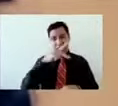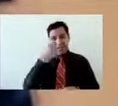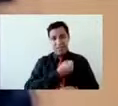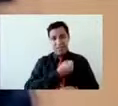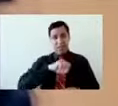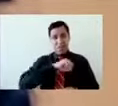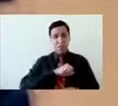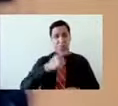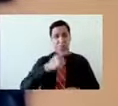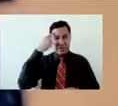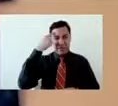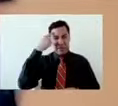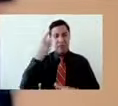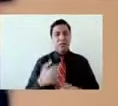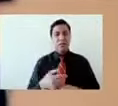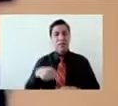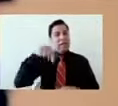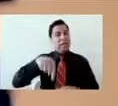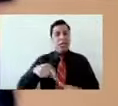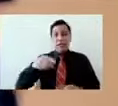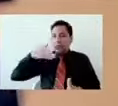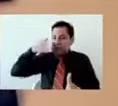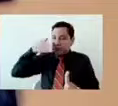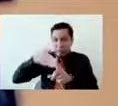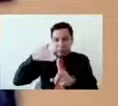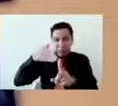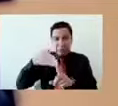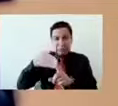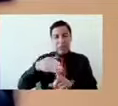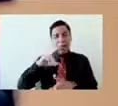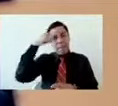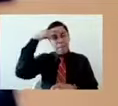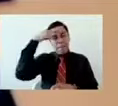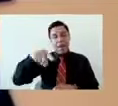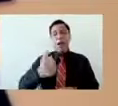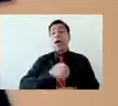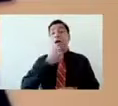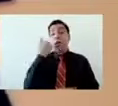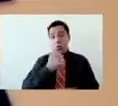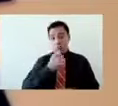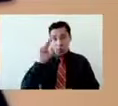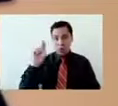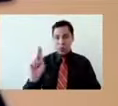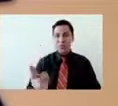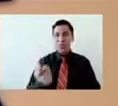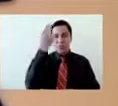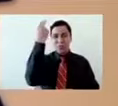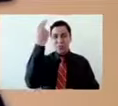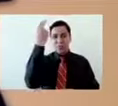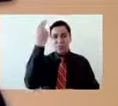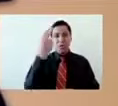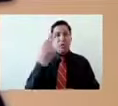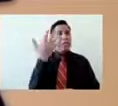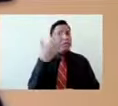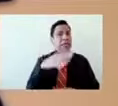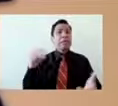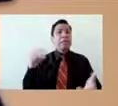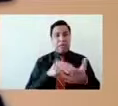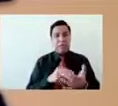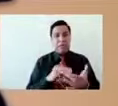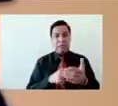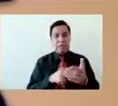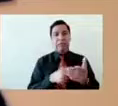un servicio exclusivamente para alumnos universitarios y se tuvieron un poco más de 10 mil consultas a través de